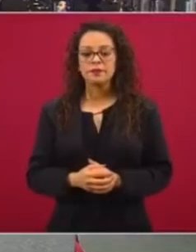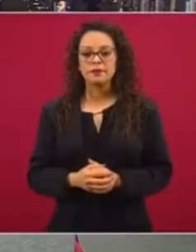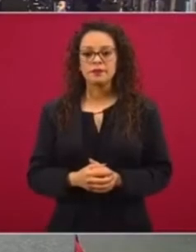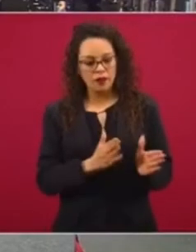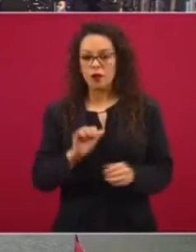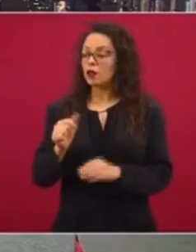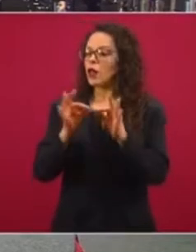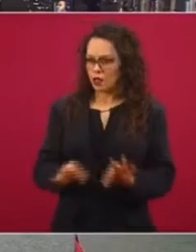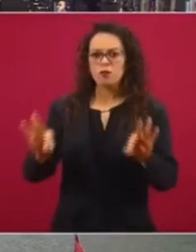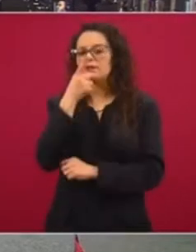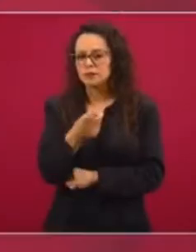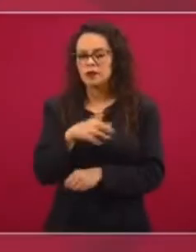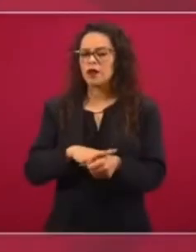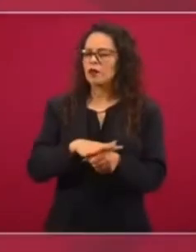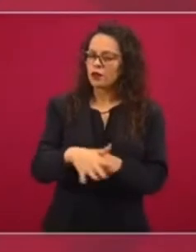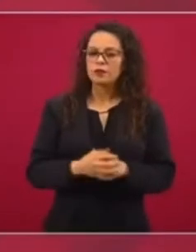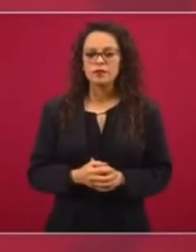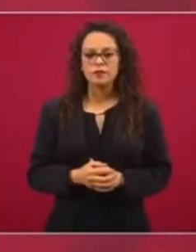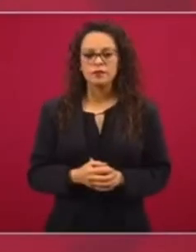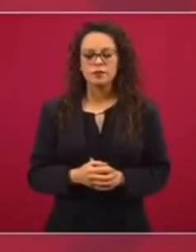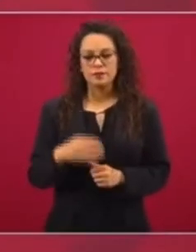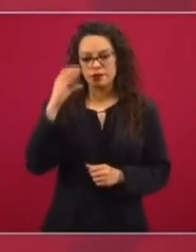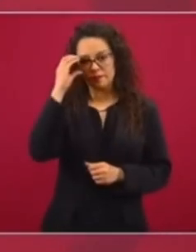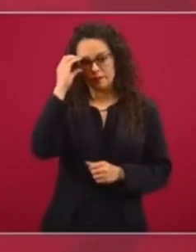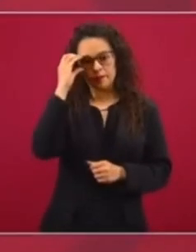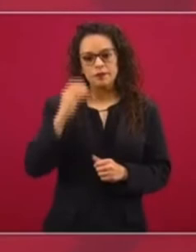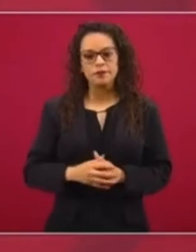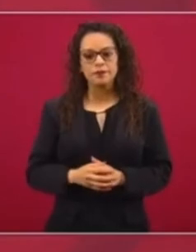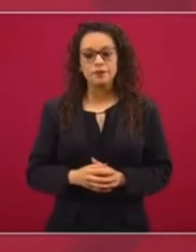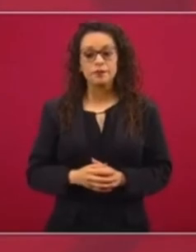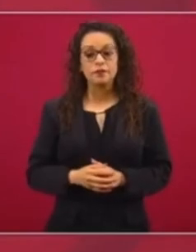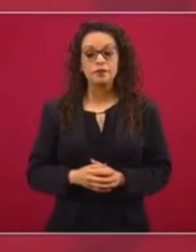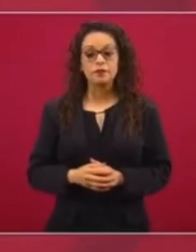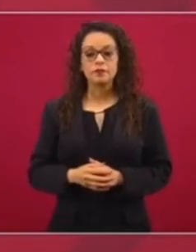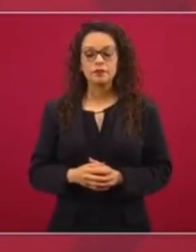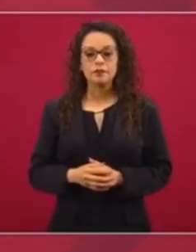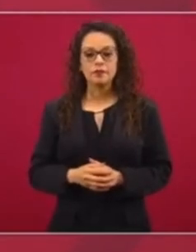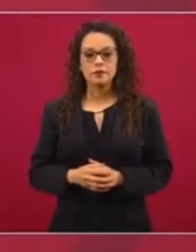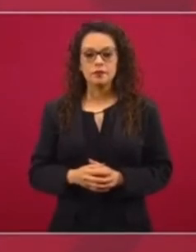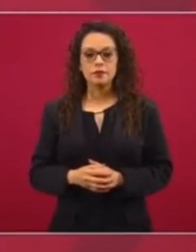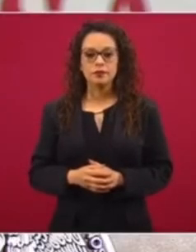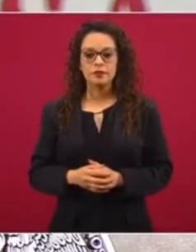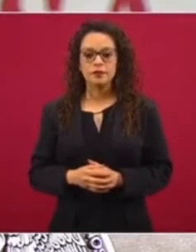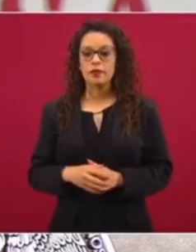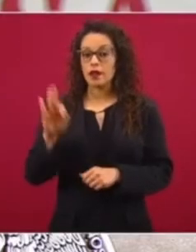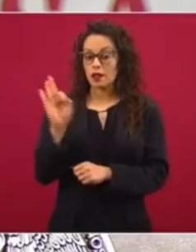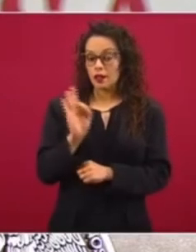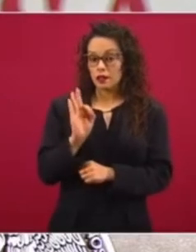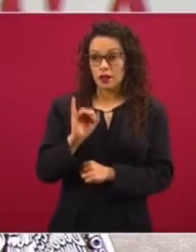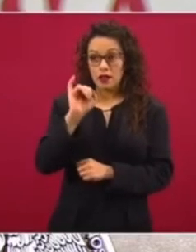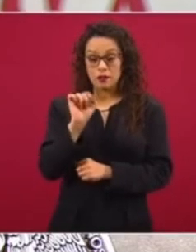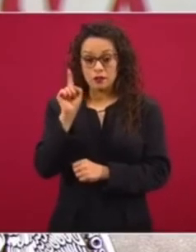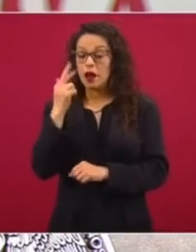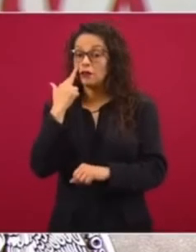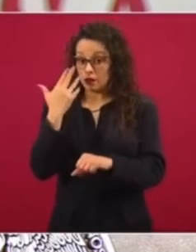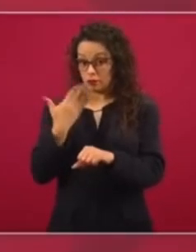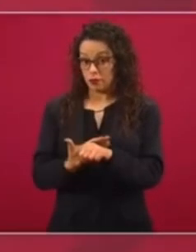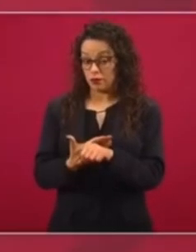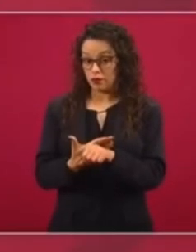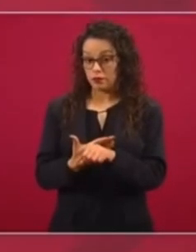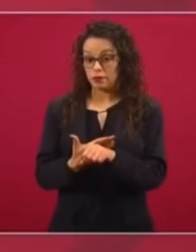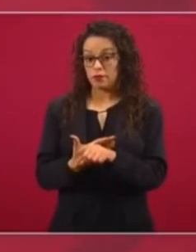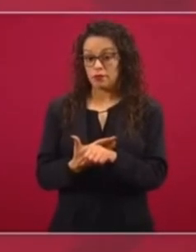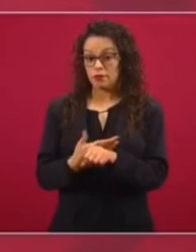importante volver a decir que aún en el supuesto de que resultara responsable